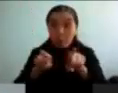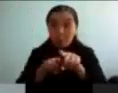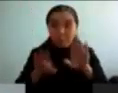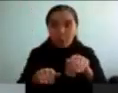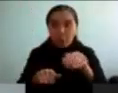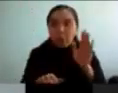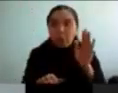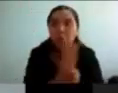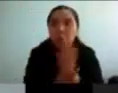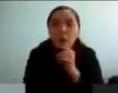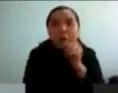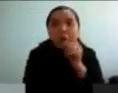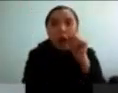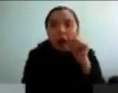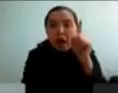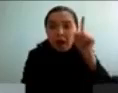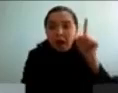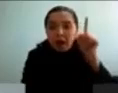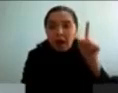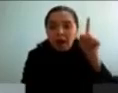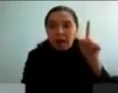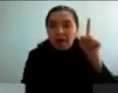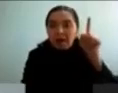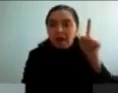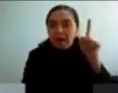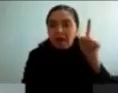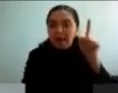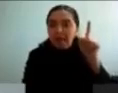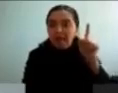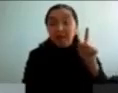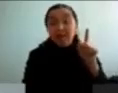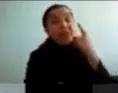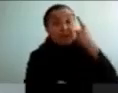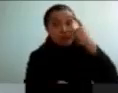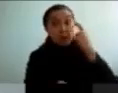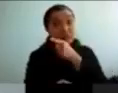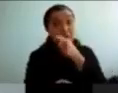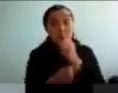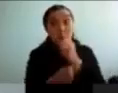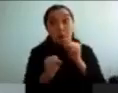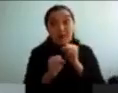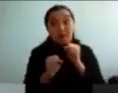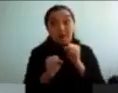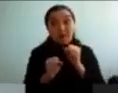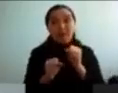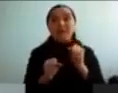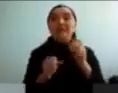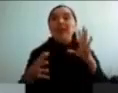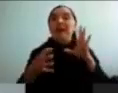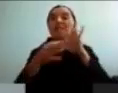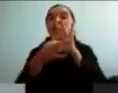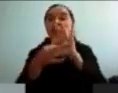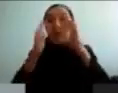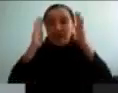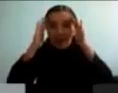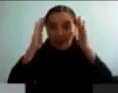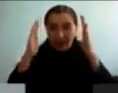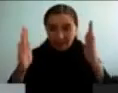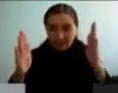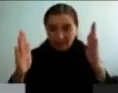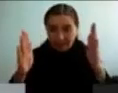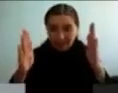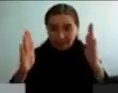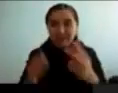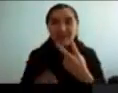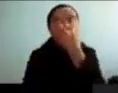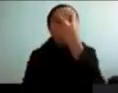Lo interesante, que podría pasar mucho rato, y ustedes serían incapaces, de darse cuenta, de los campos. Y eso, tiene que ver con la atención. De hecho, esto se llama, siquiera,